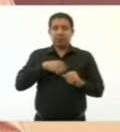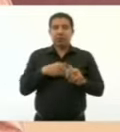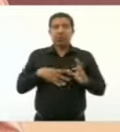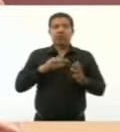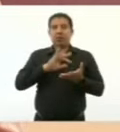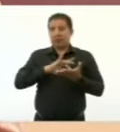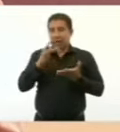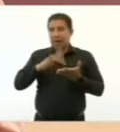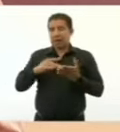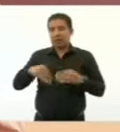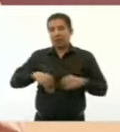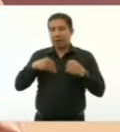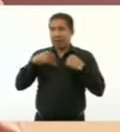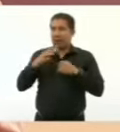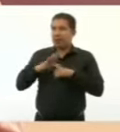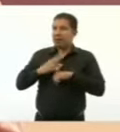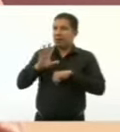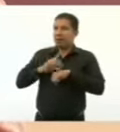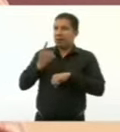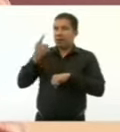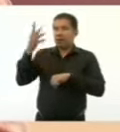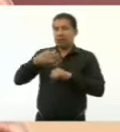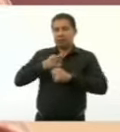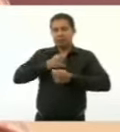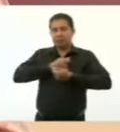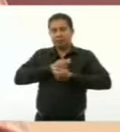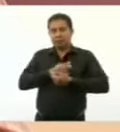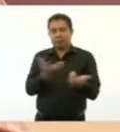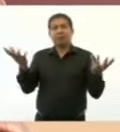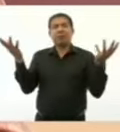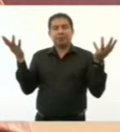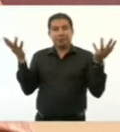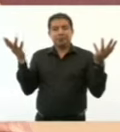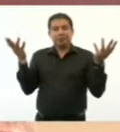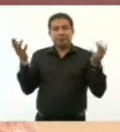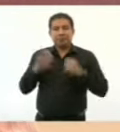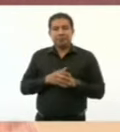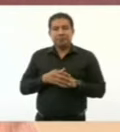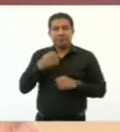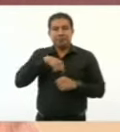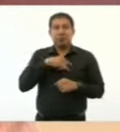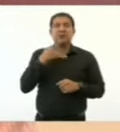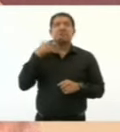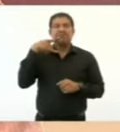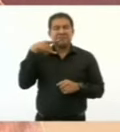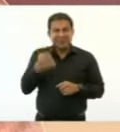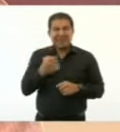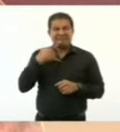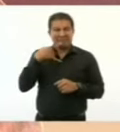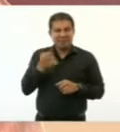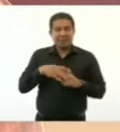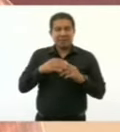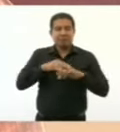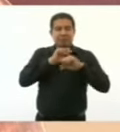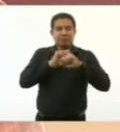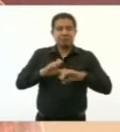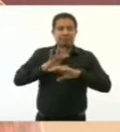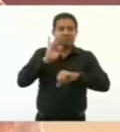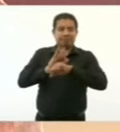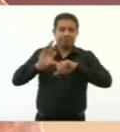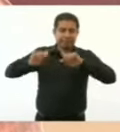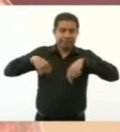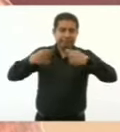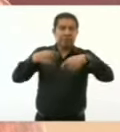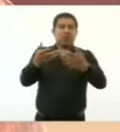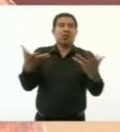decir gracias a la vida que nos ha dado tanto. Pero si no luchamos, ¿qué se les va a dejar a los hijos, a los